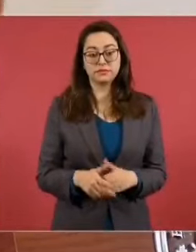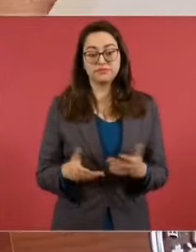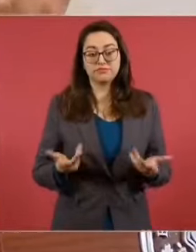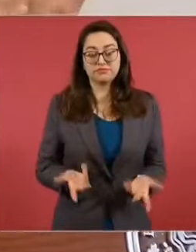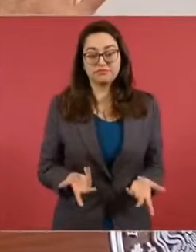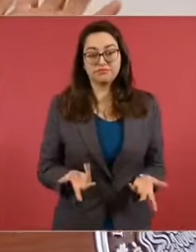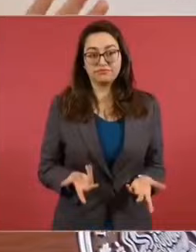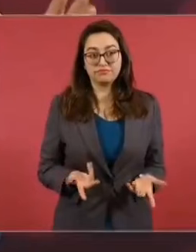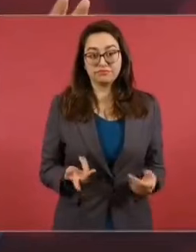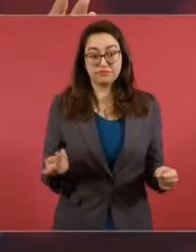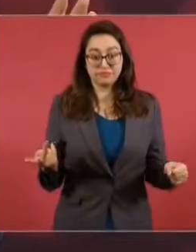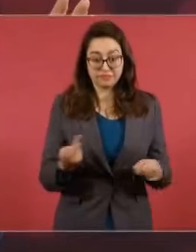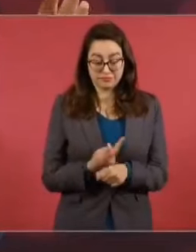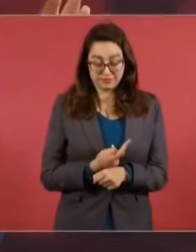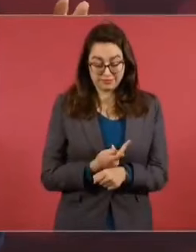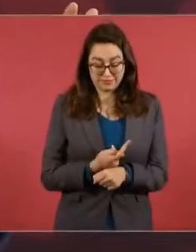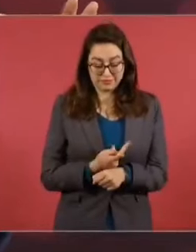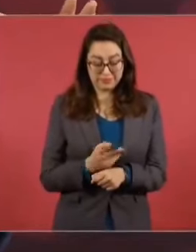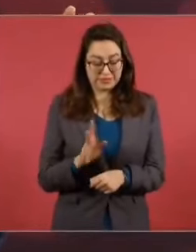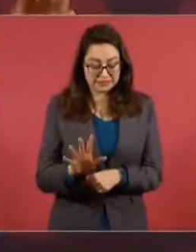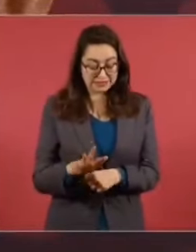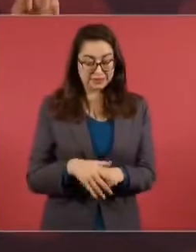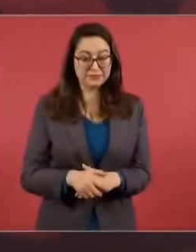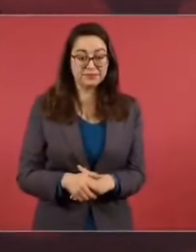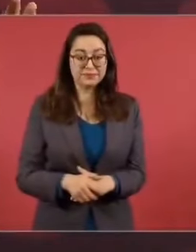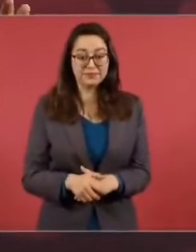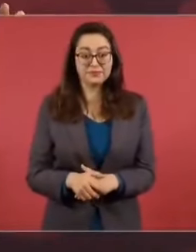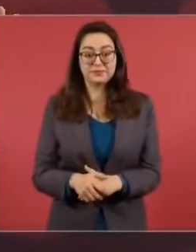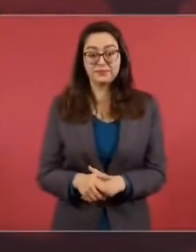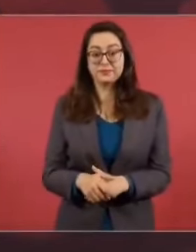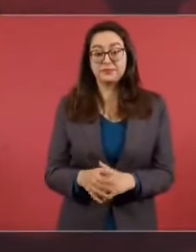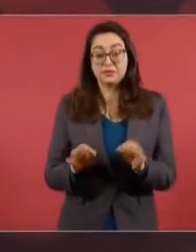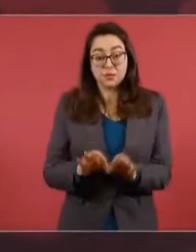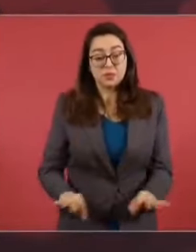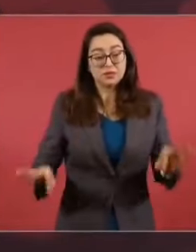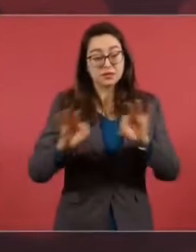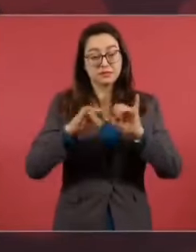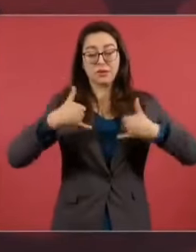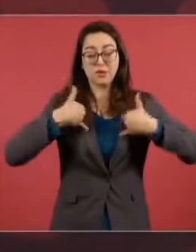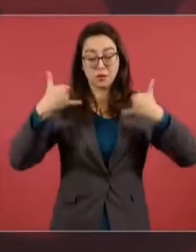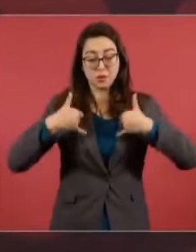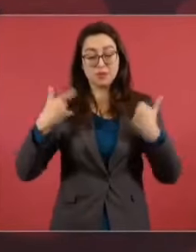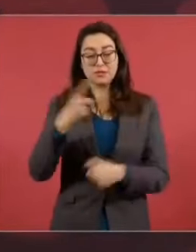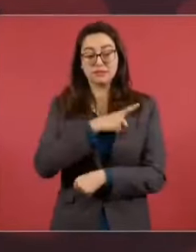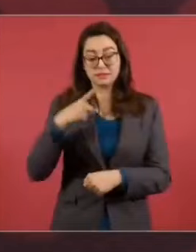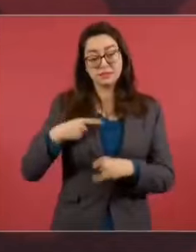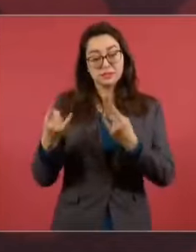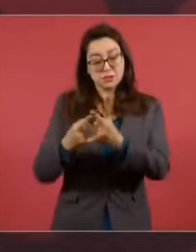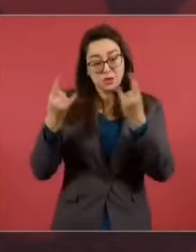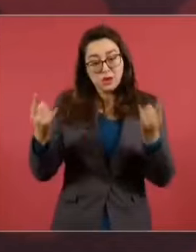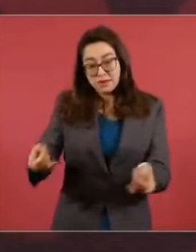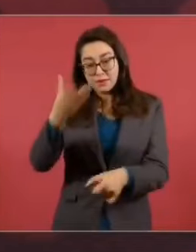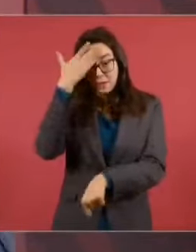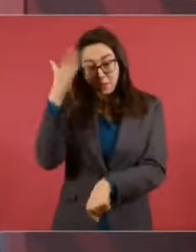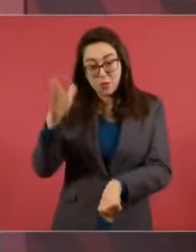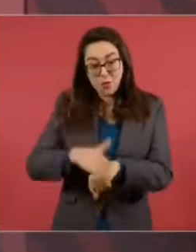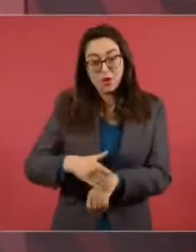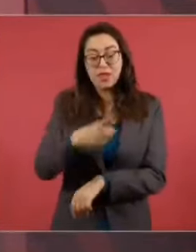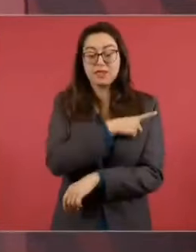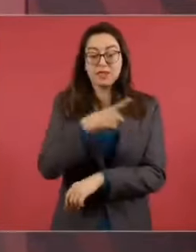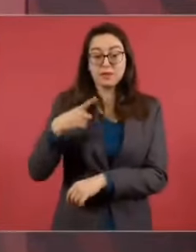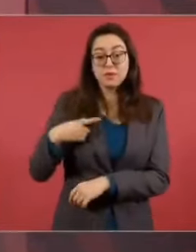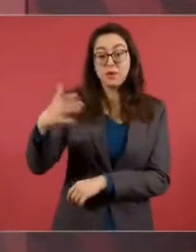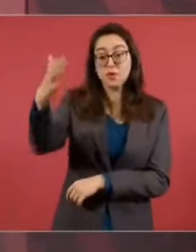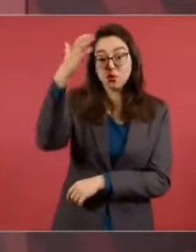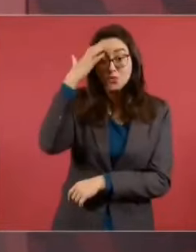en las dos anteriores elecciones, acuérdense, esto es también para los jóvenes, porque no